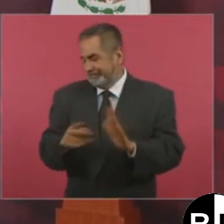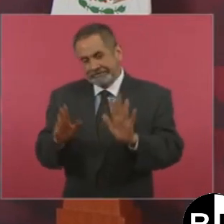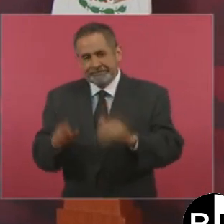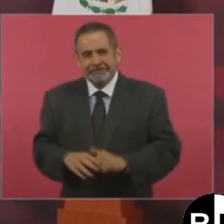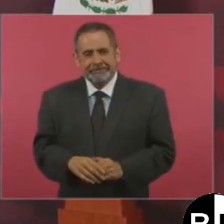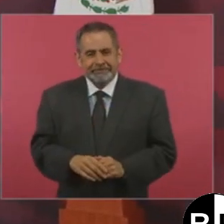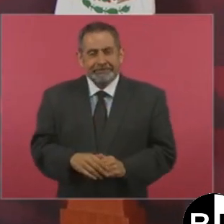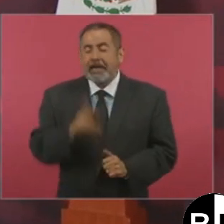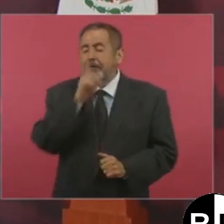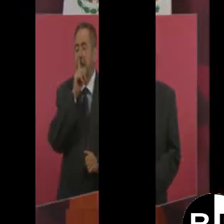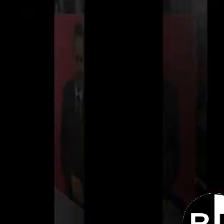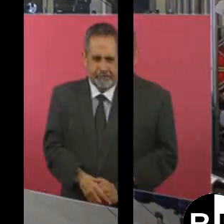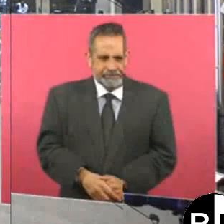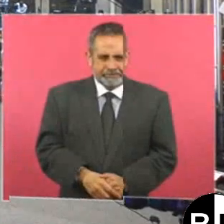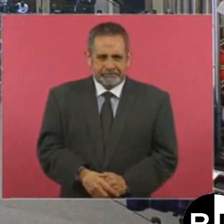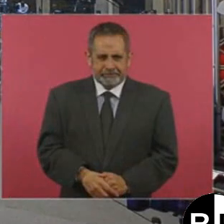Ya no lo vuelvo a hacer.